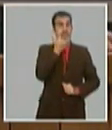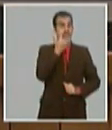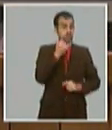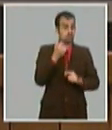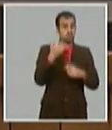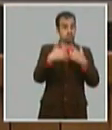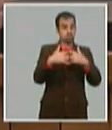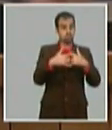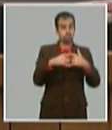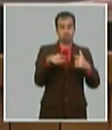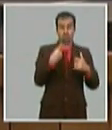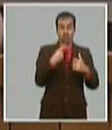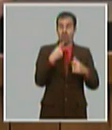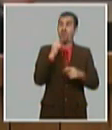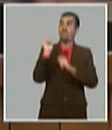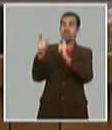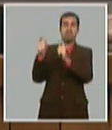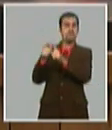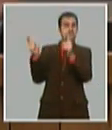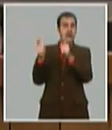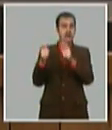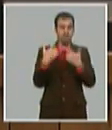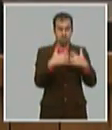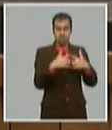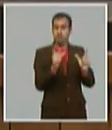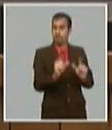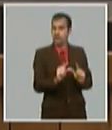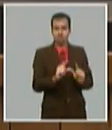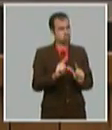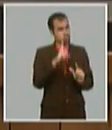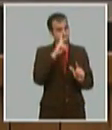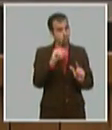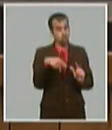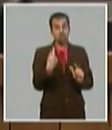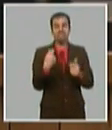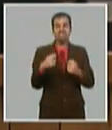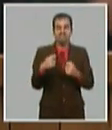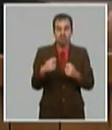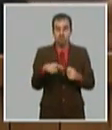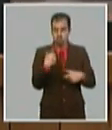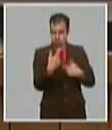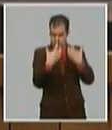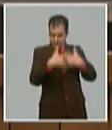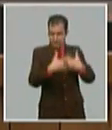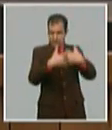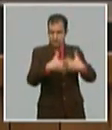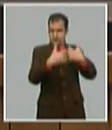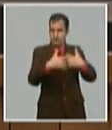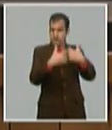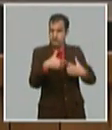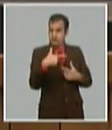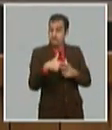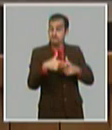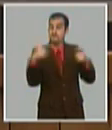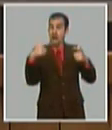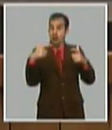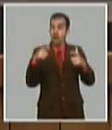importaciones ya vimos los precios y los mil 98 millones que hay que gastarse para importar en